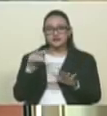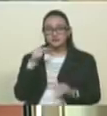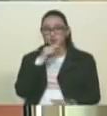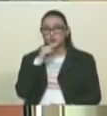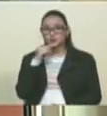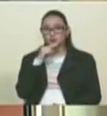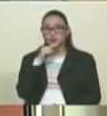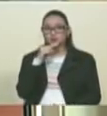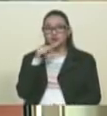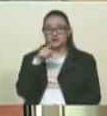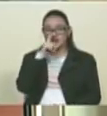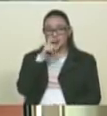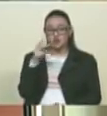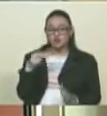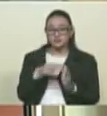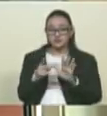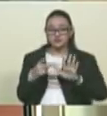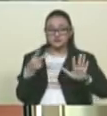octubre de este año 2017.